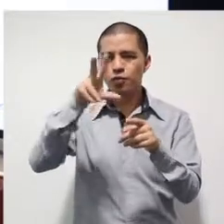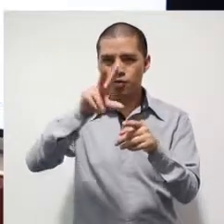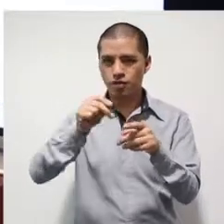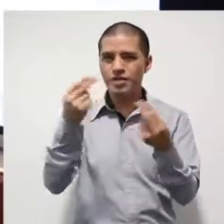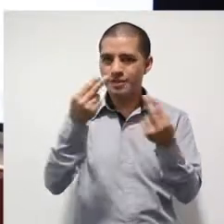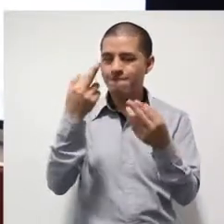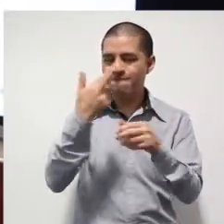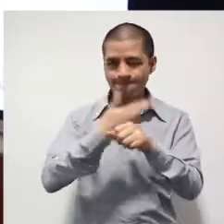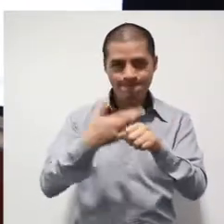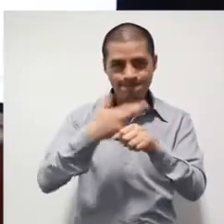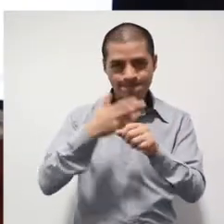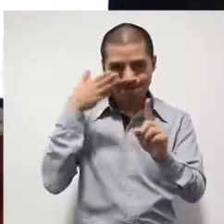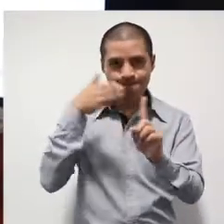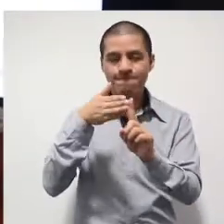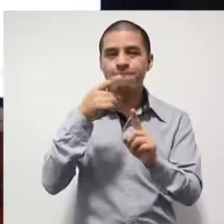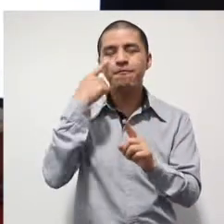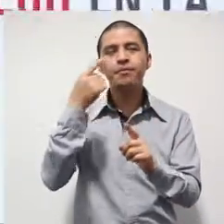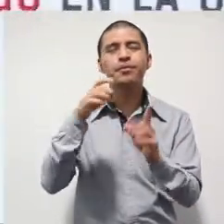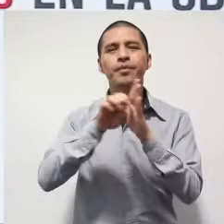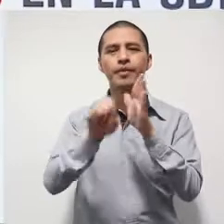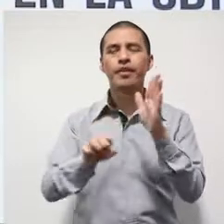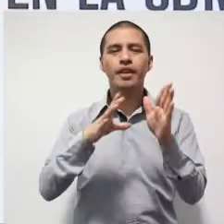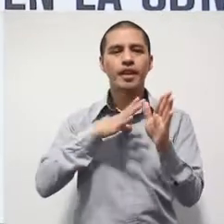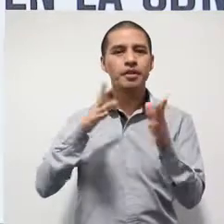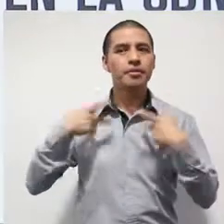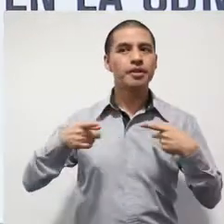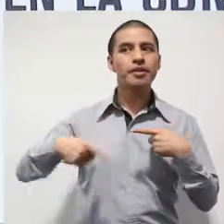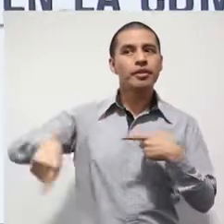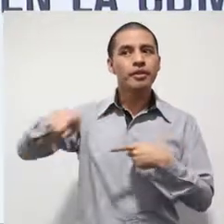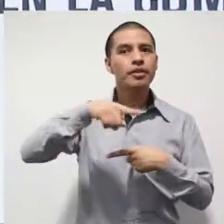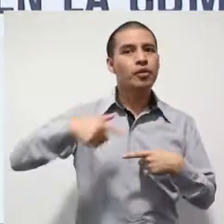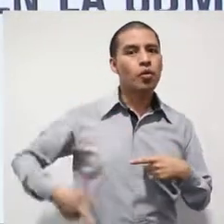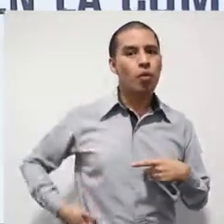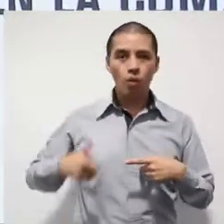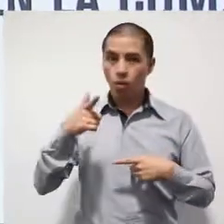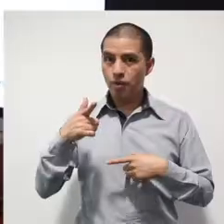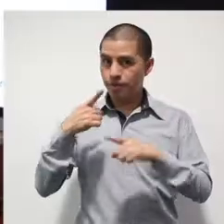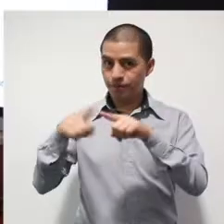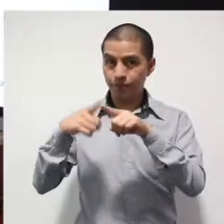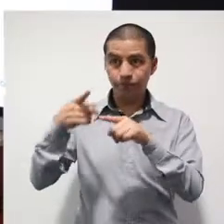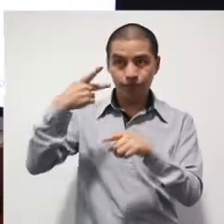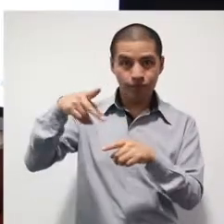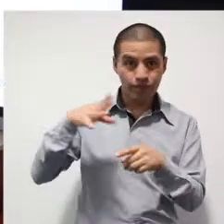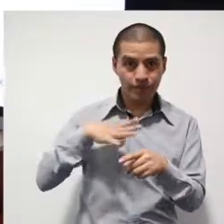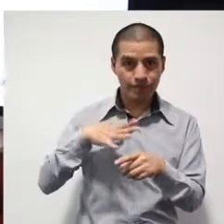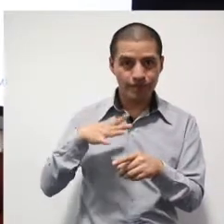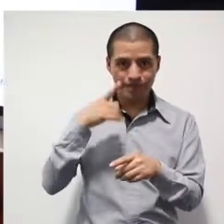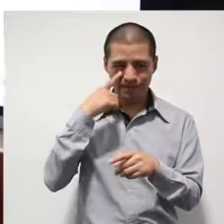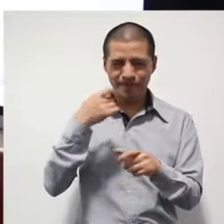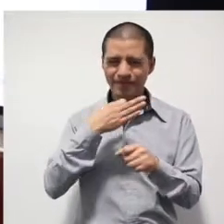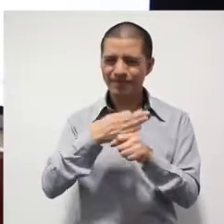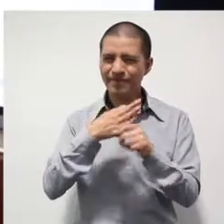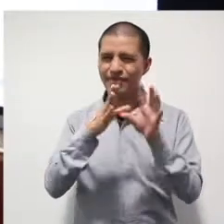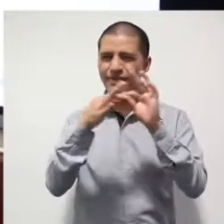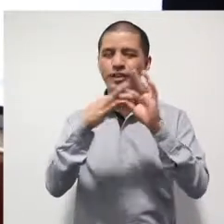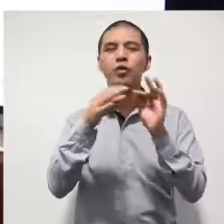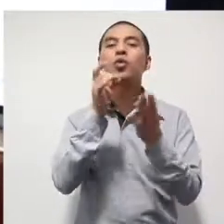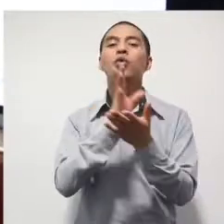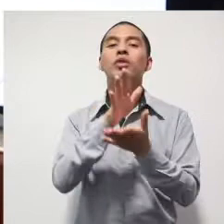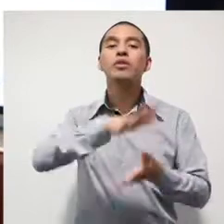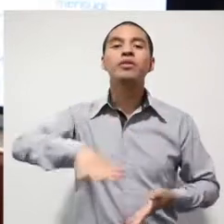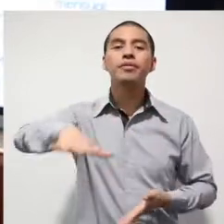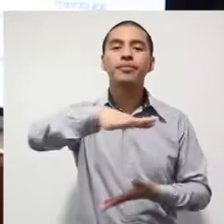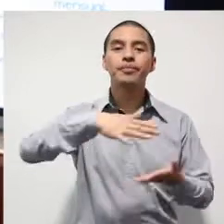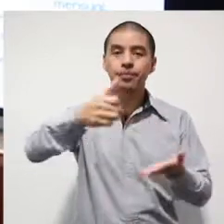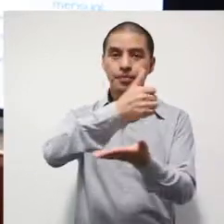suceda. Déjame mostrarte aquí datos sobre el delito de portación de arma de fuego. Y voy a referirme en esta ocasión solo a la Ciudad de